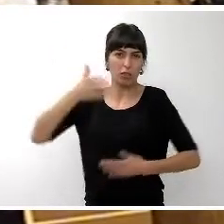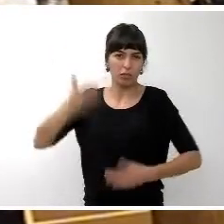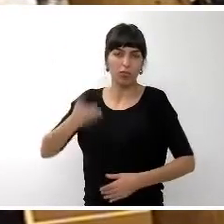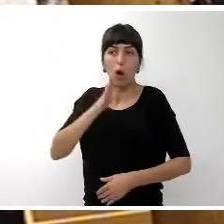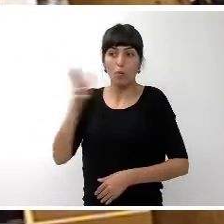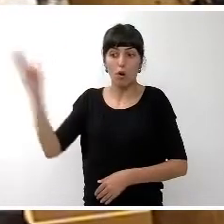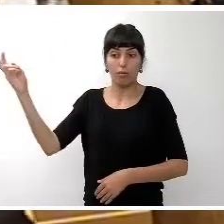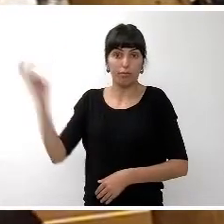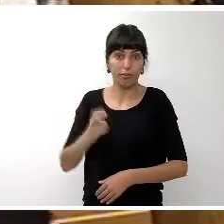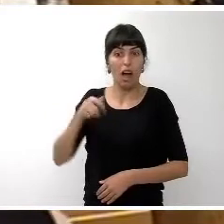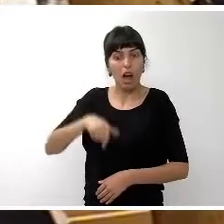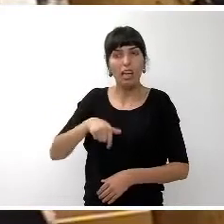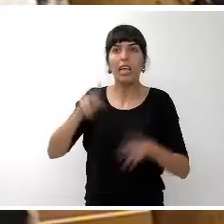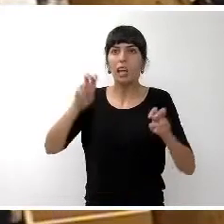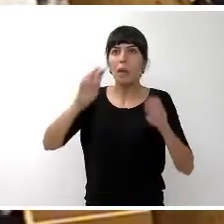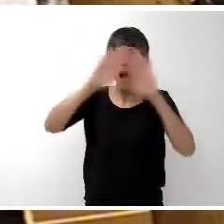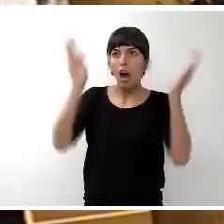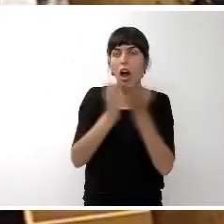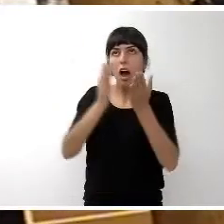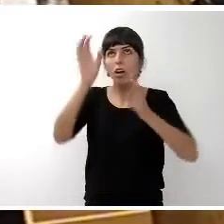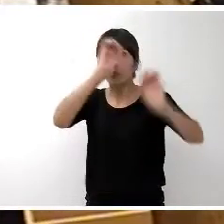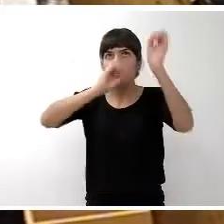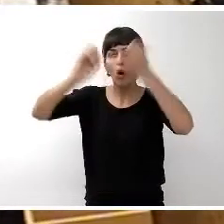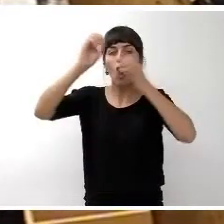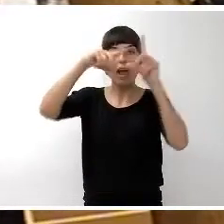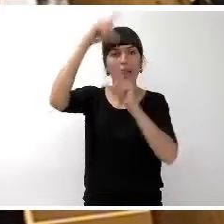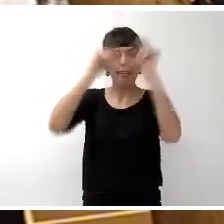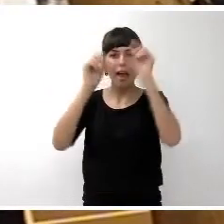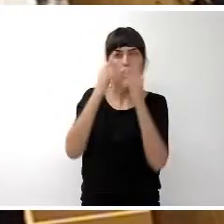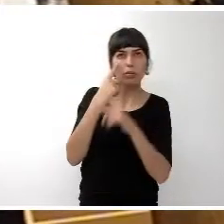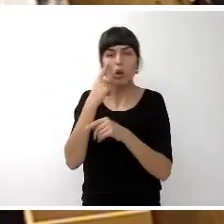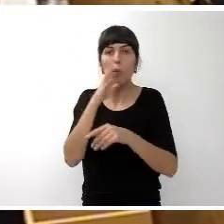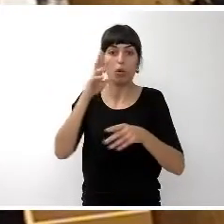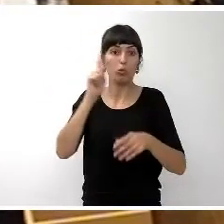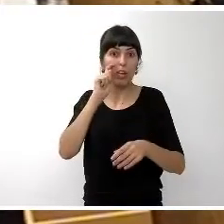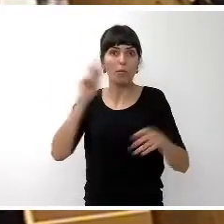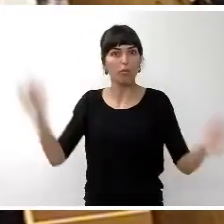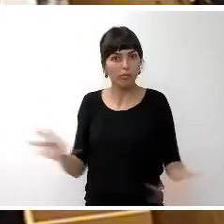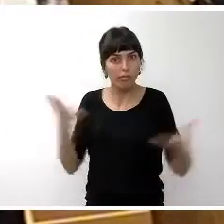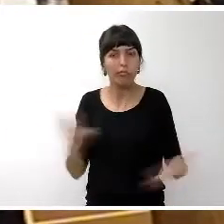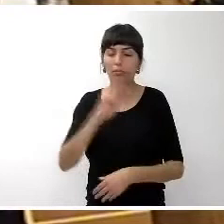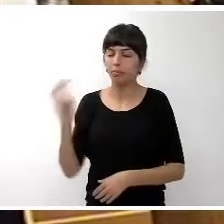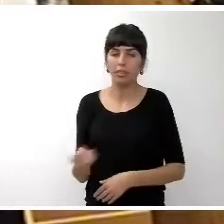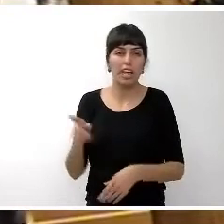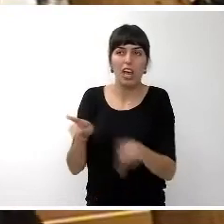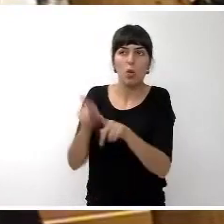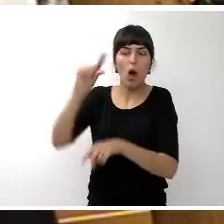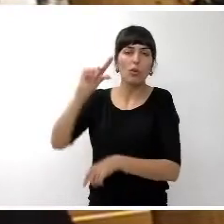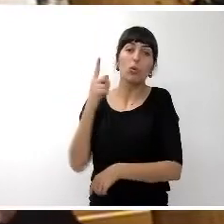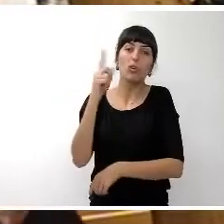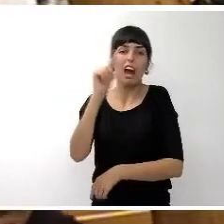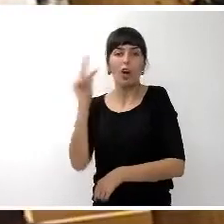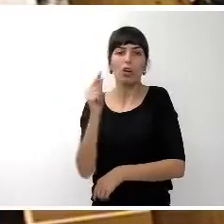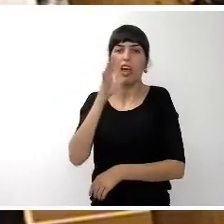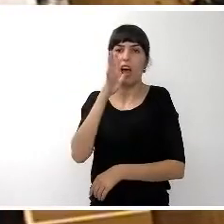el ámbito de la observación de estrellas, del turismo, de la cultura, pero su apoyo ha sido una gota de agua que nos va a ayudar mucho en nuestro